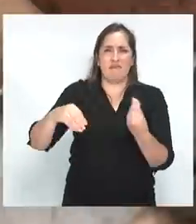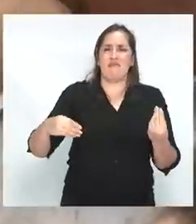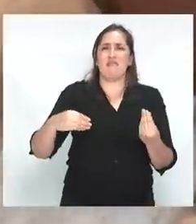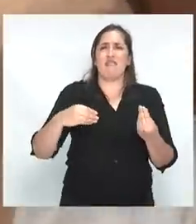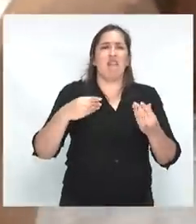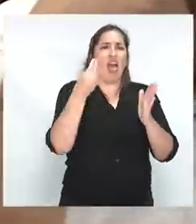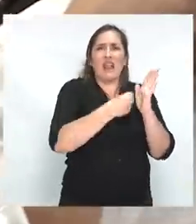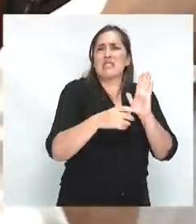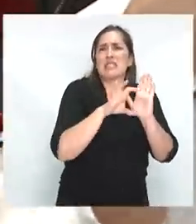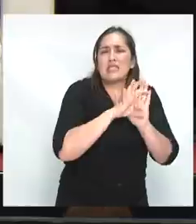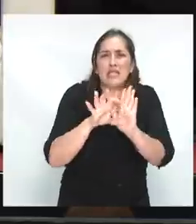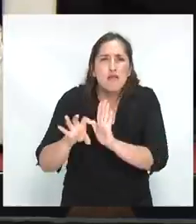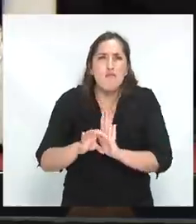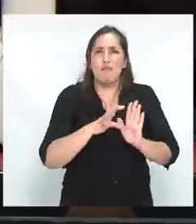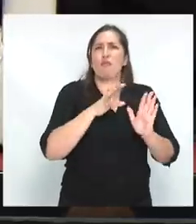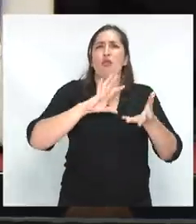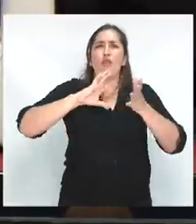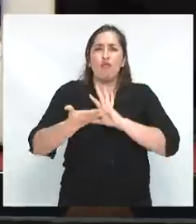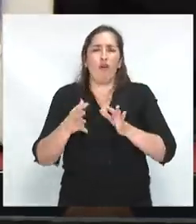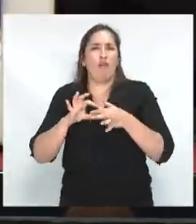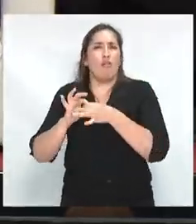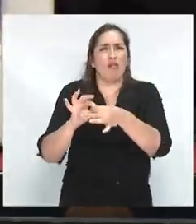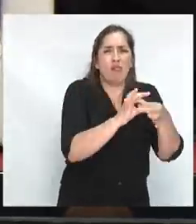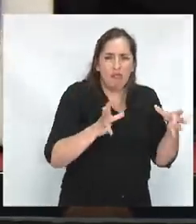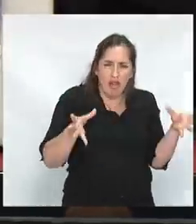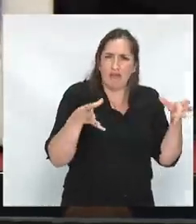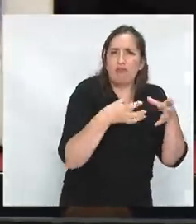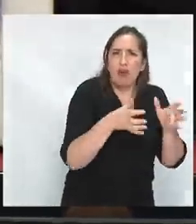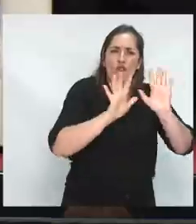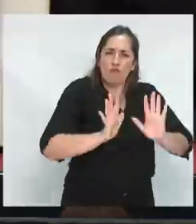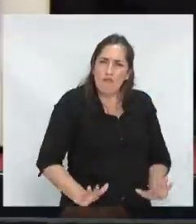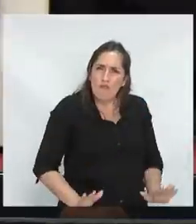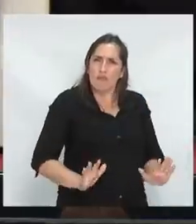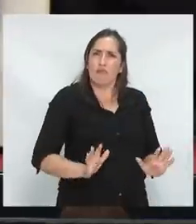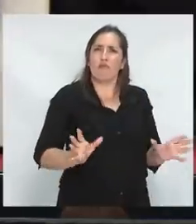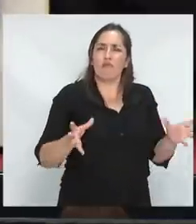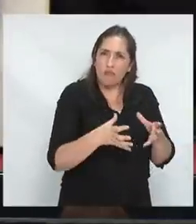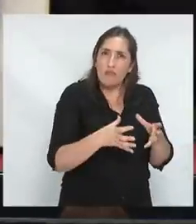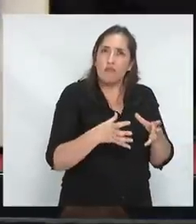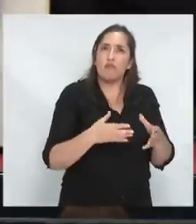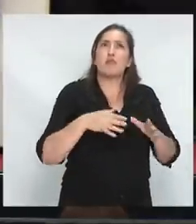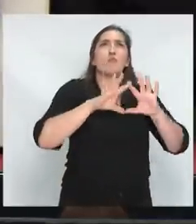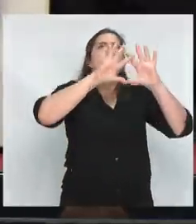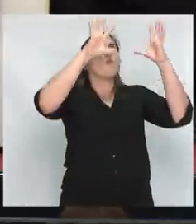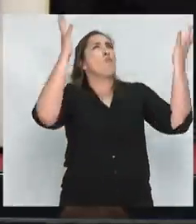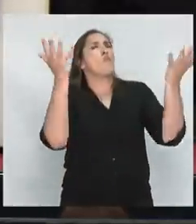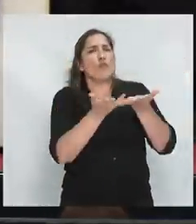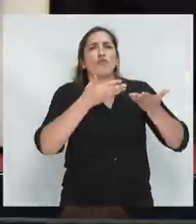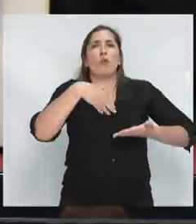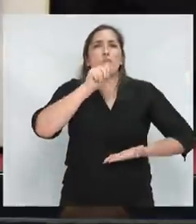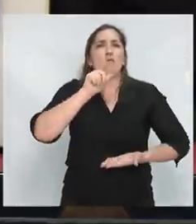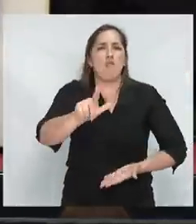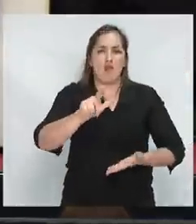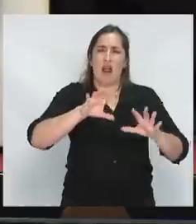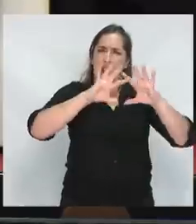simbologías, en las formas de unificación, en las formas de preparación, en el orden moral del mundo, en el orden